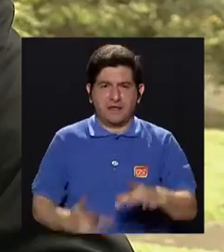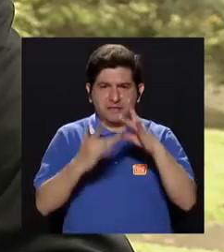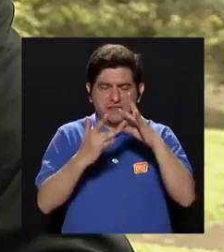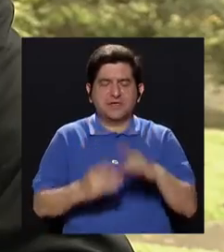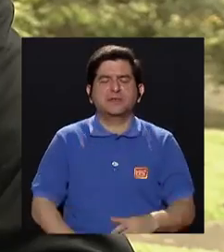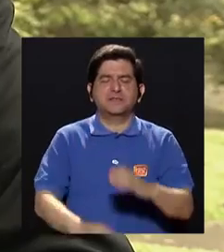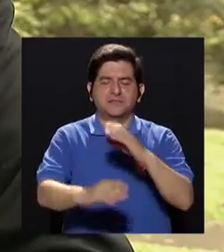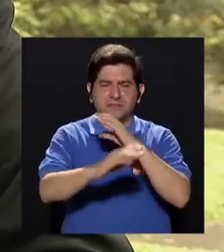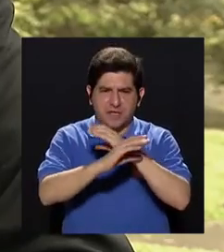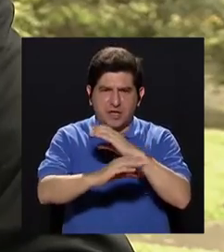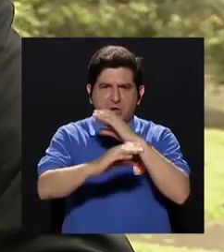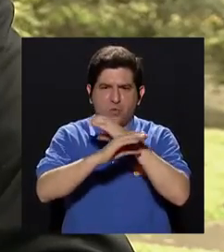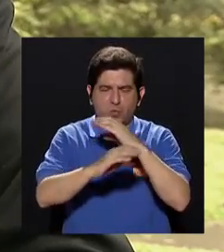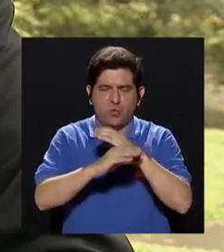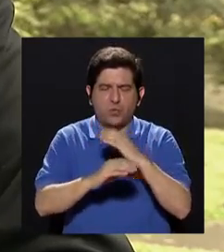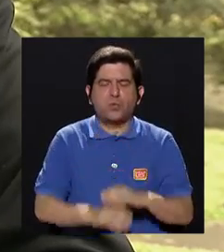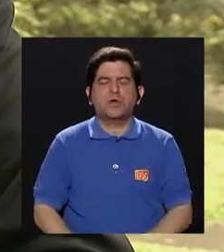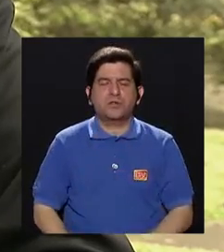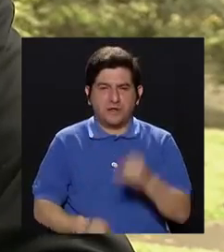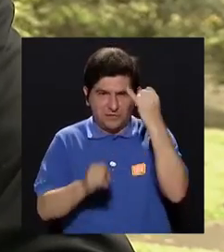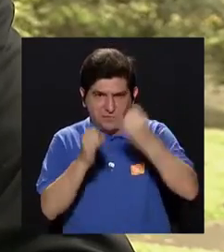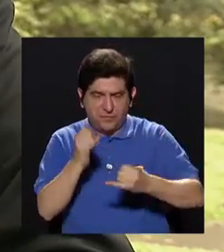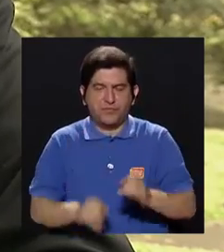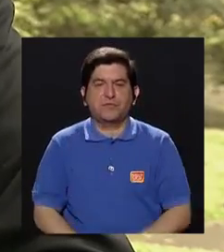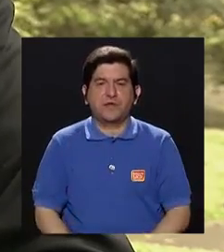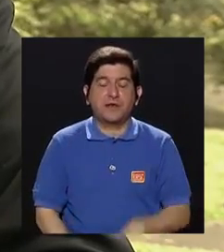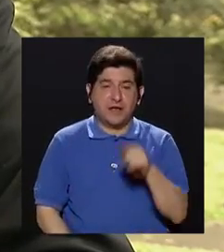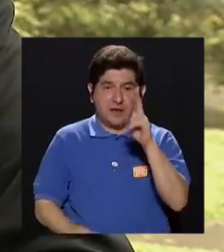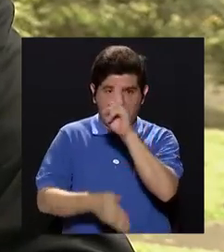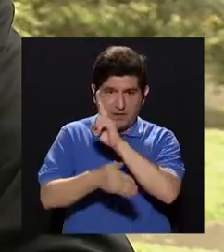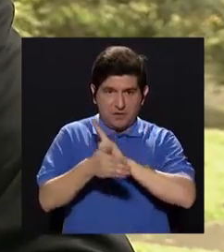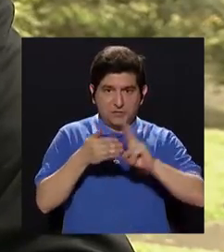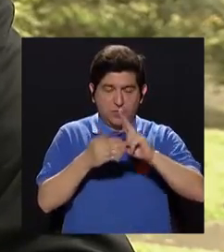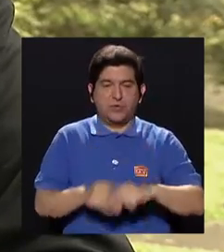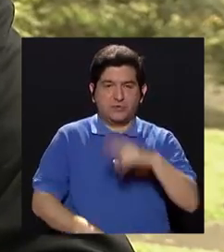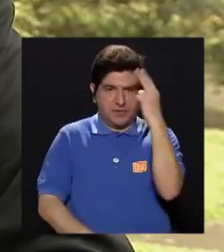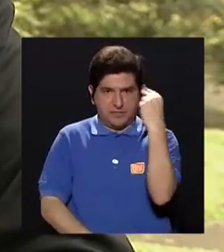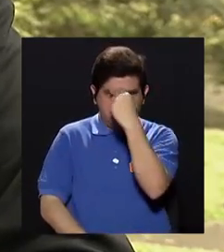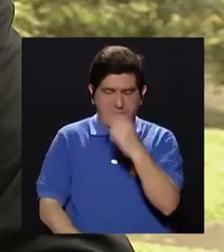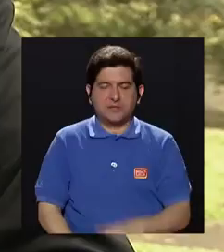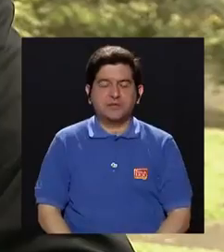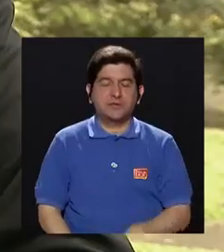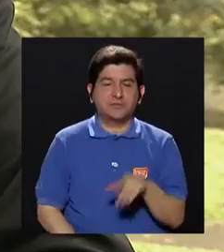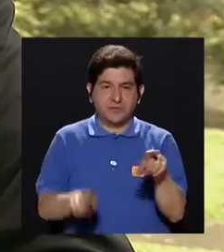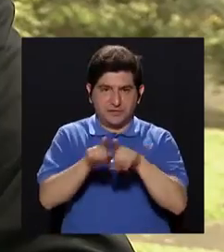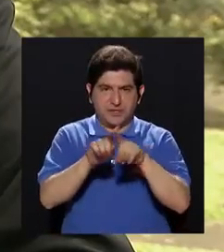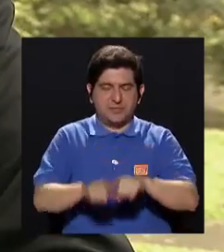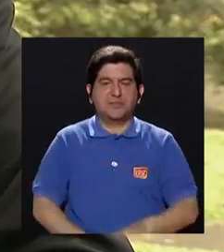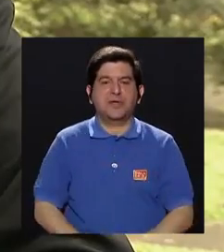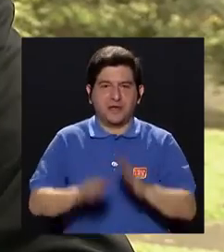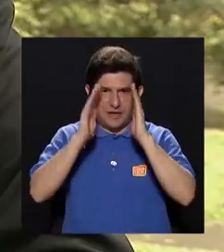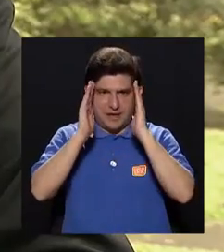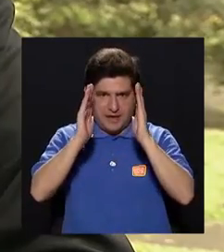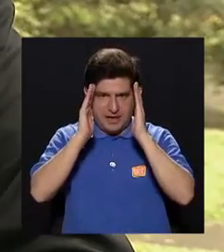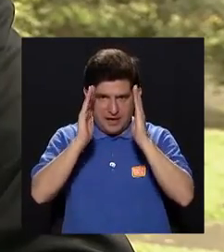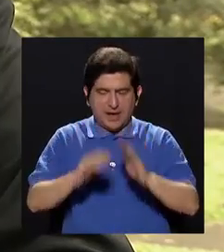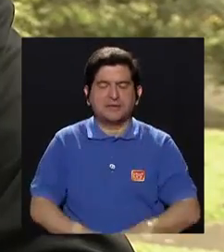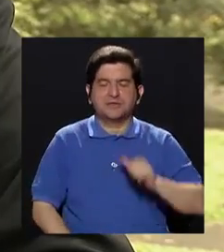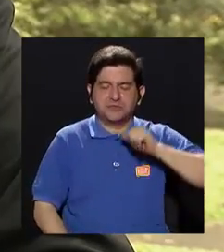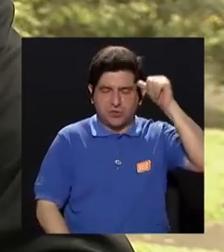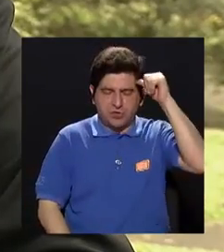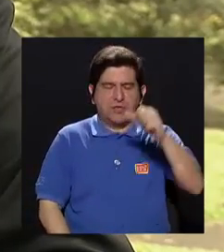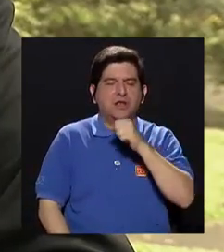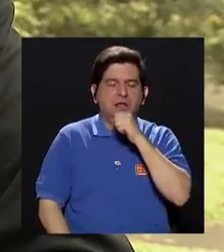paliativos de la Universidad Católica de Costa Rica. Tiene un diplomado en farmacoterapia de la persona mayor y otro en atención